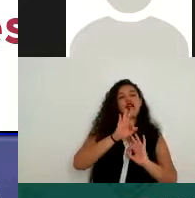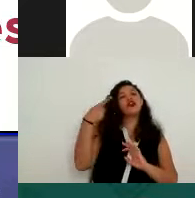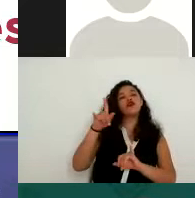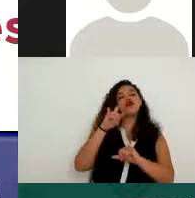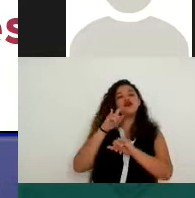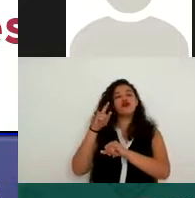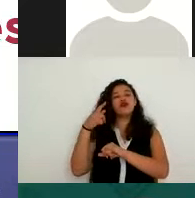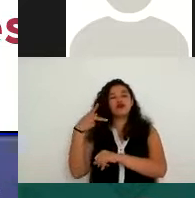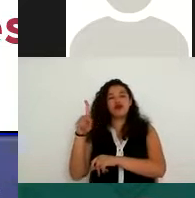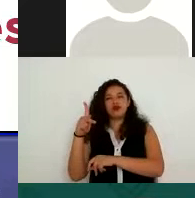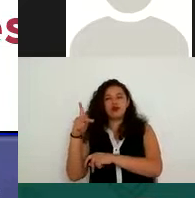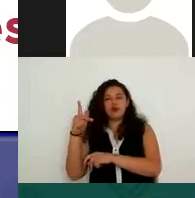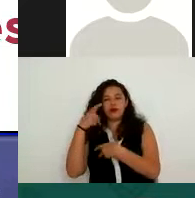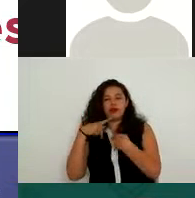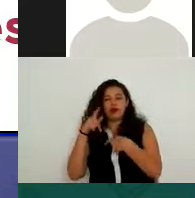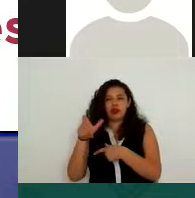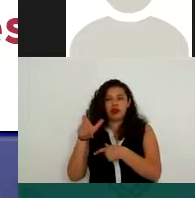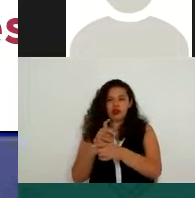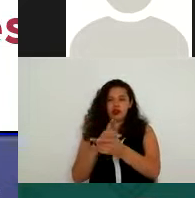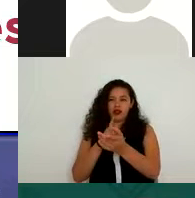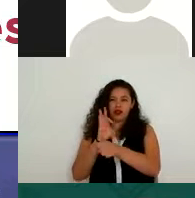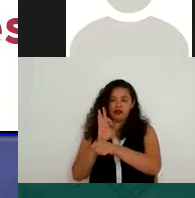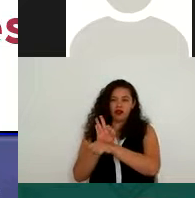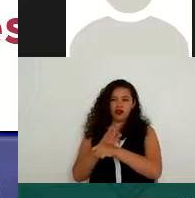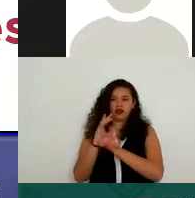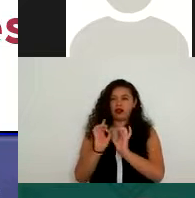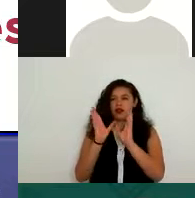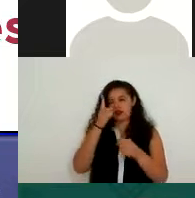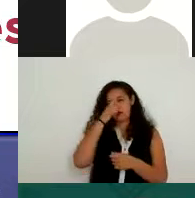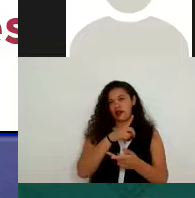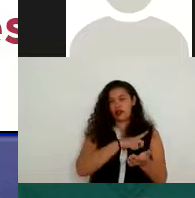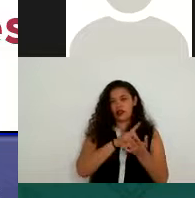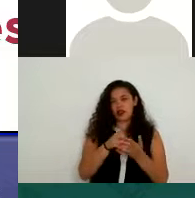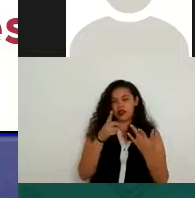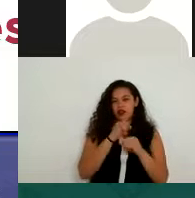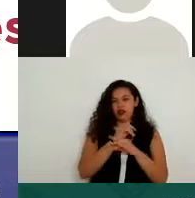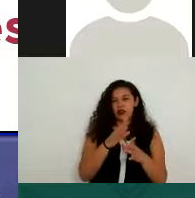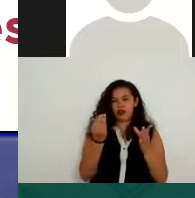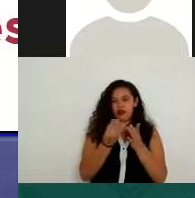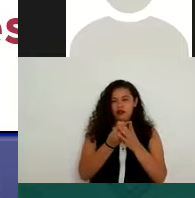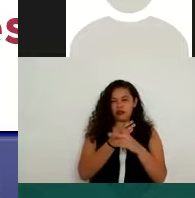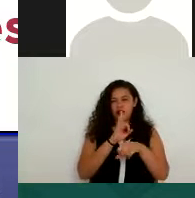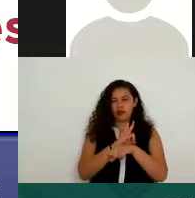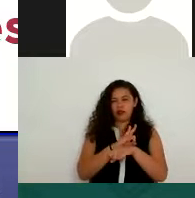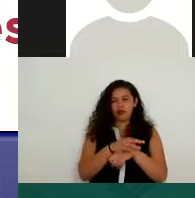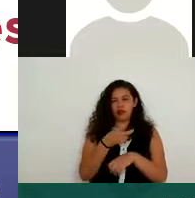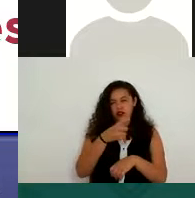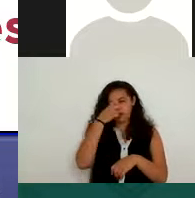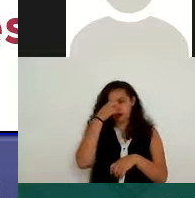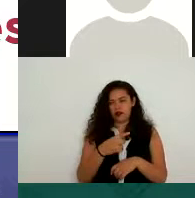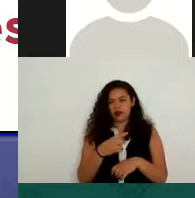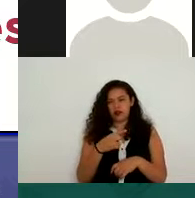una situación en cuanto al derecho de protección de datos personales. Es el poder de disposición y control